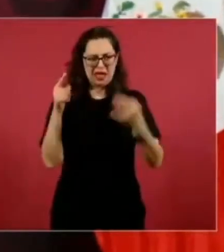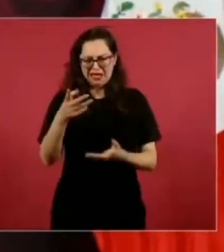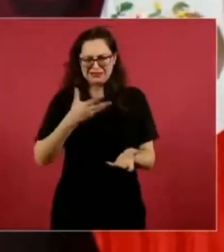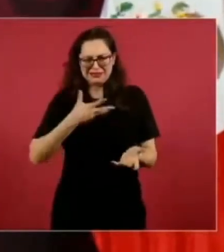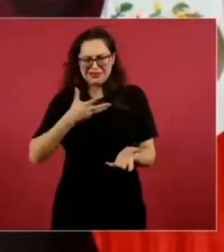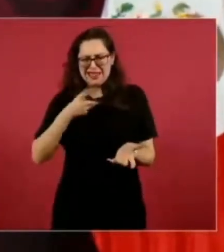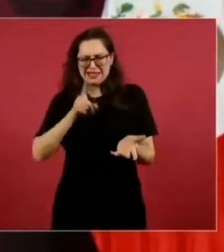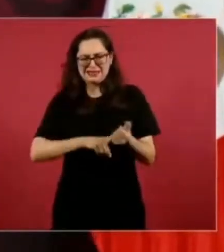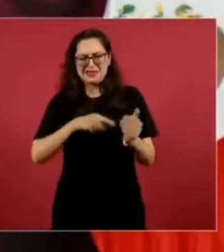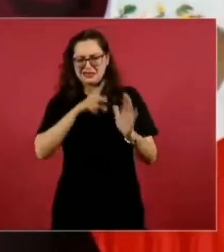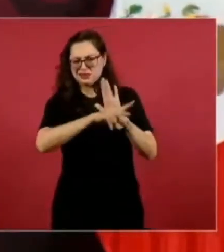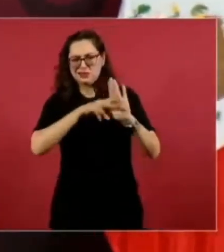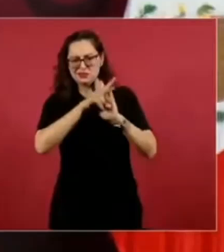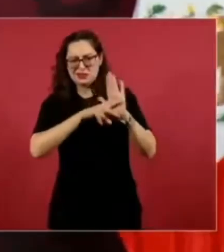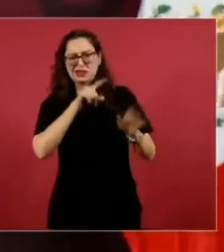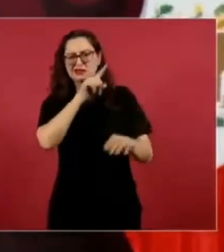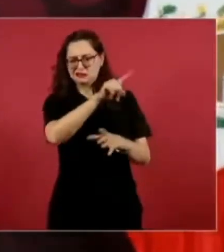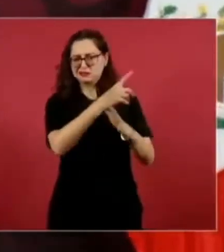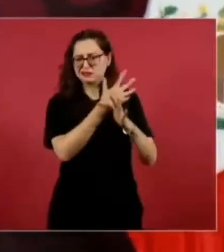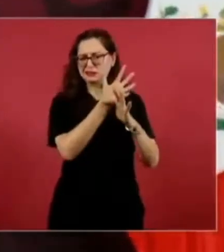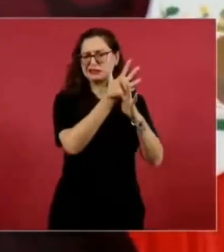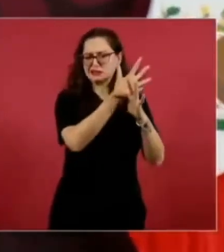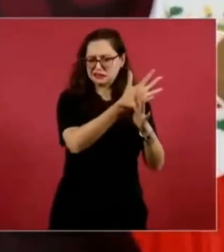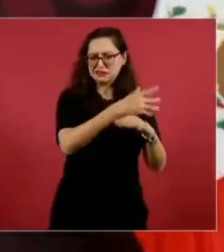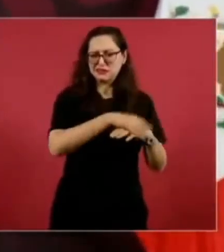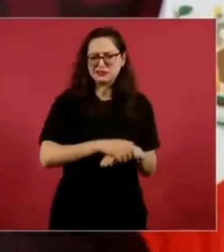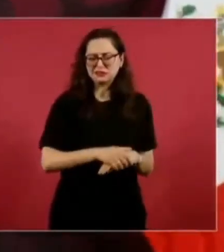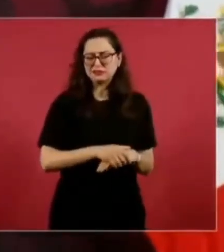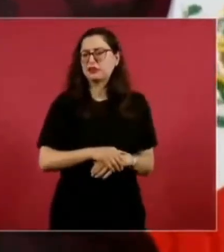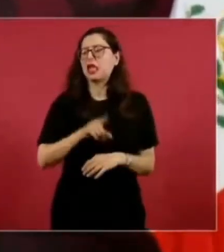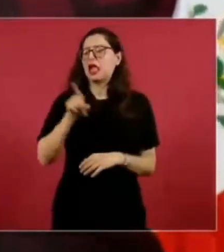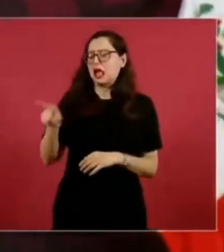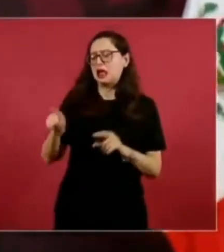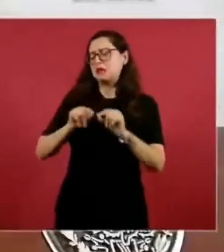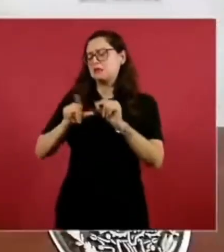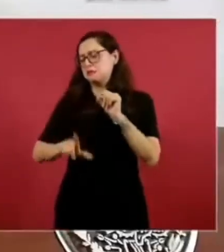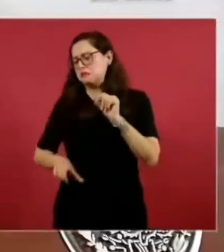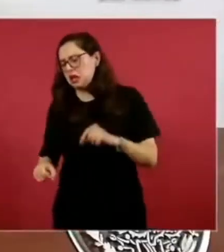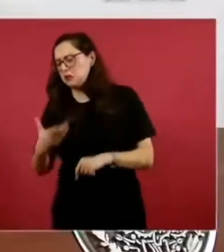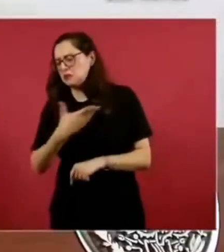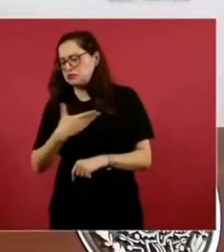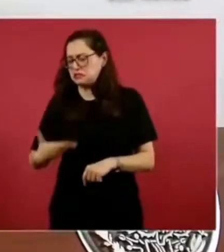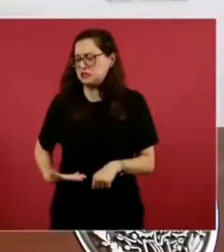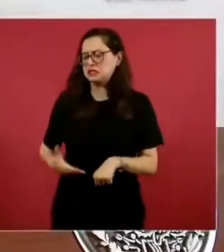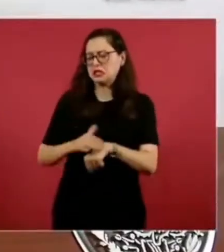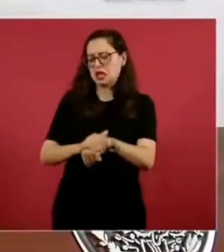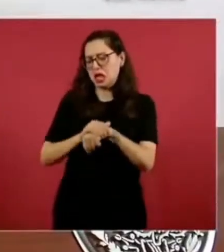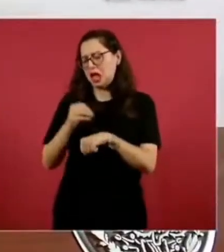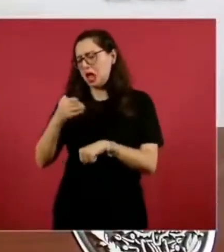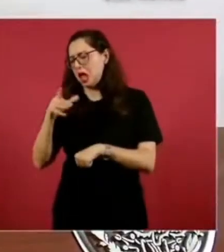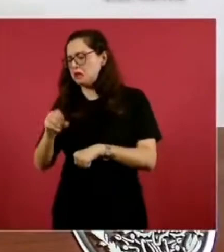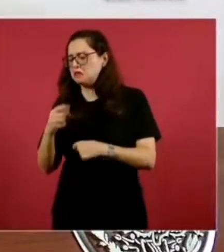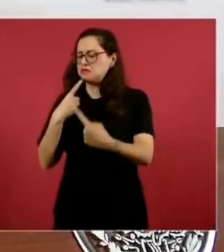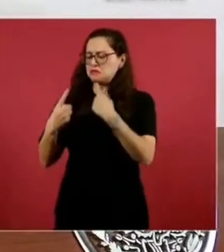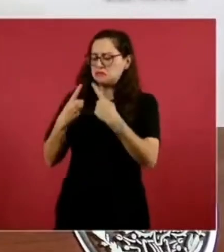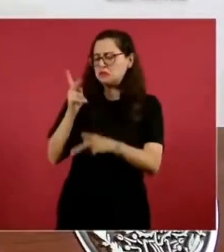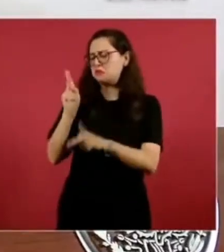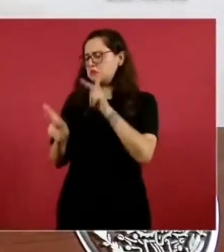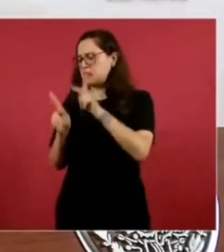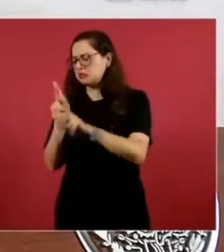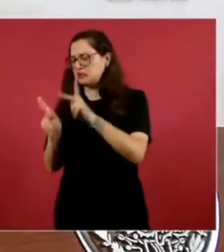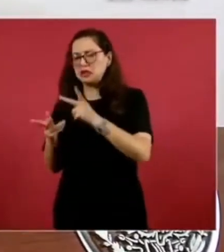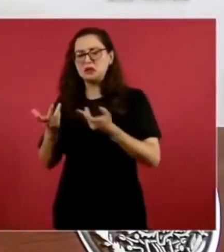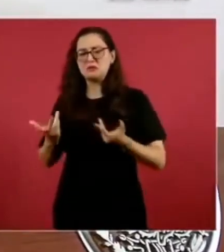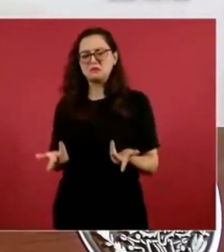Hablé con mi amigo, el presidente de México, lo consulté. Ya estaba